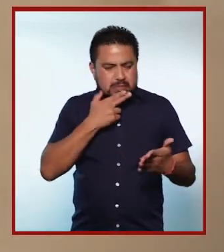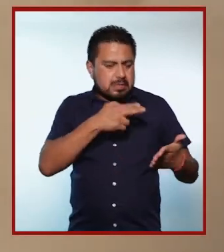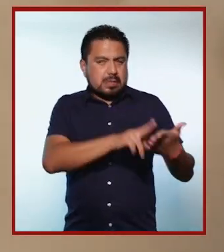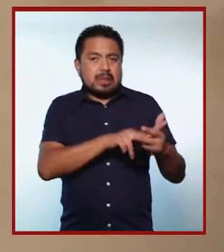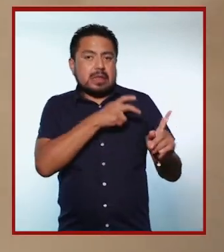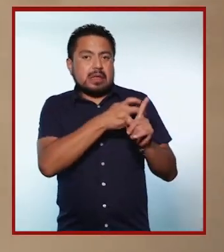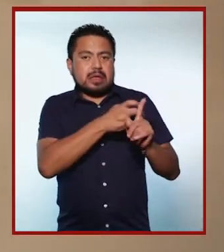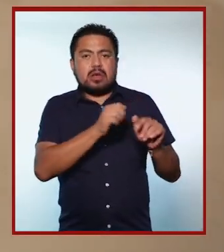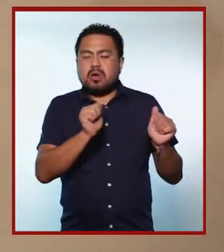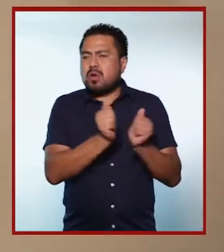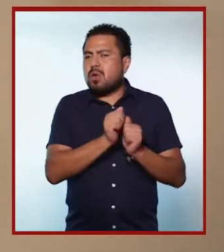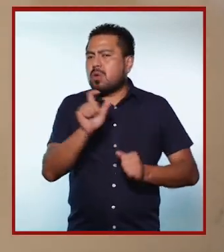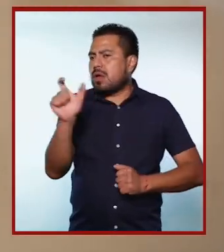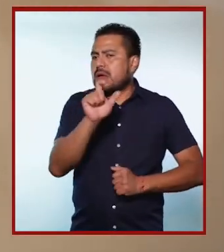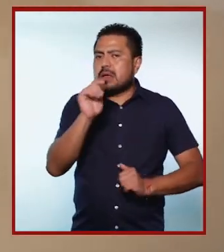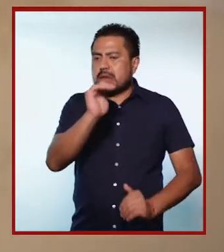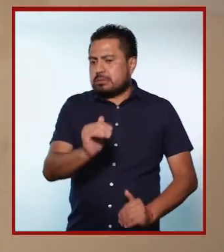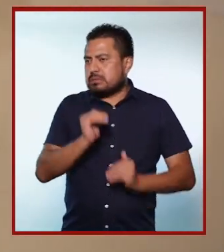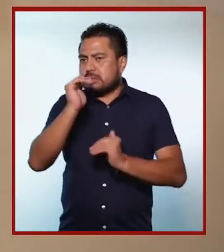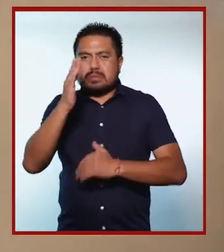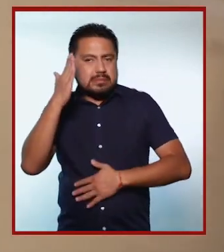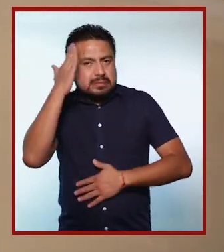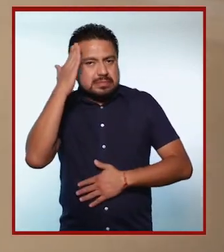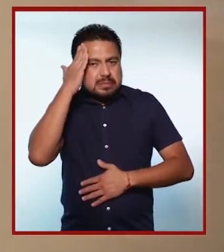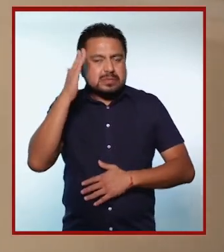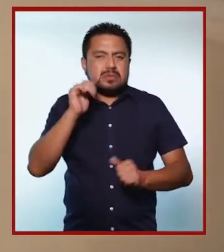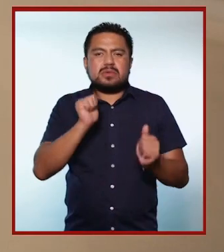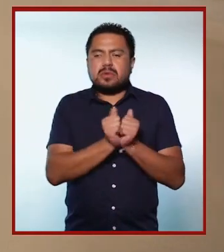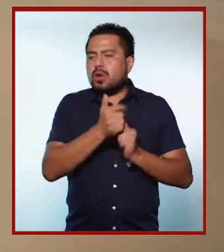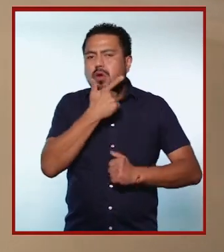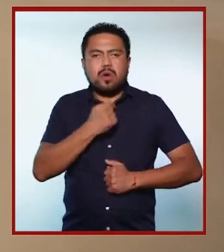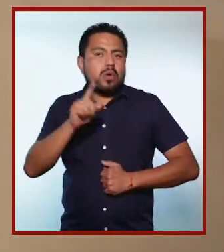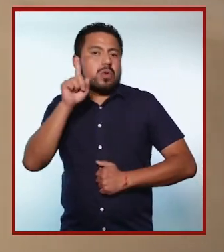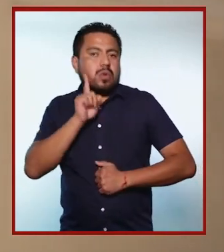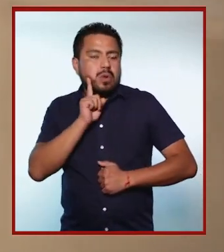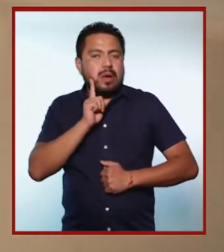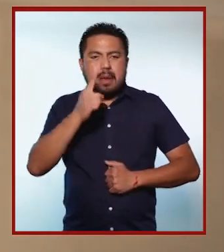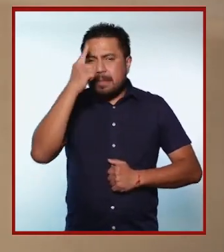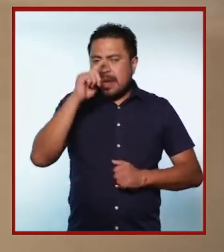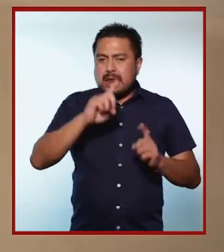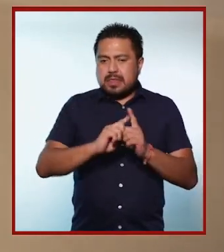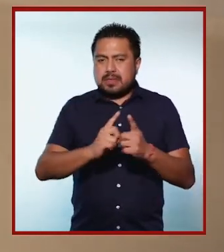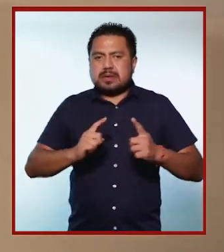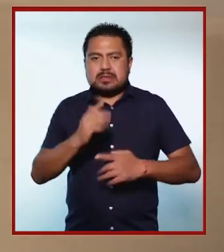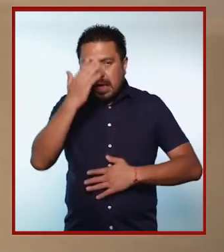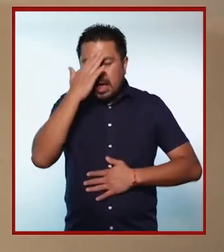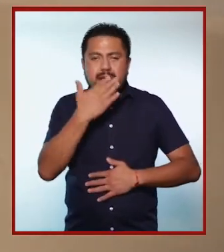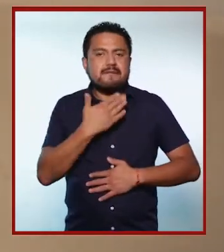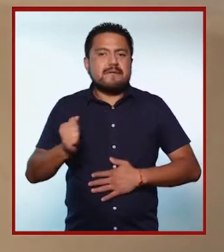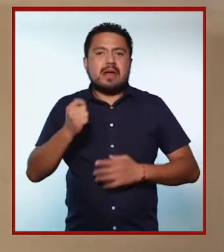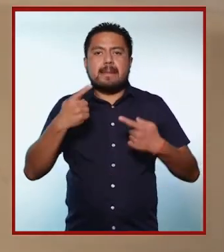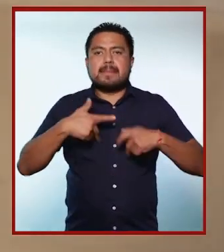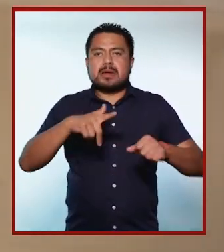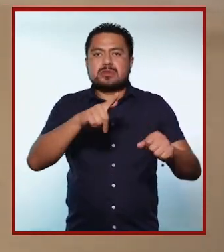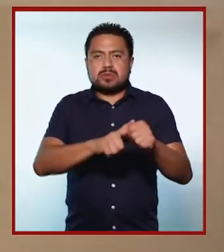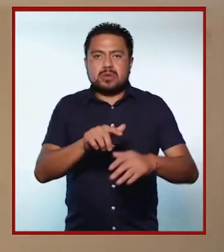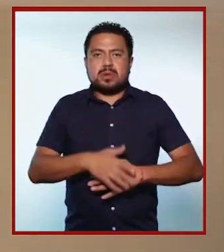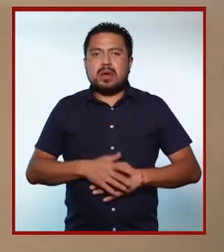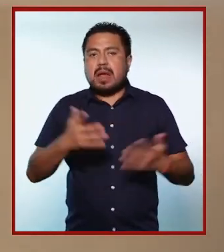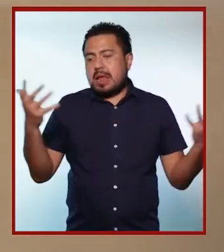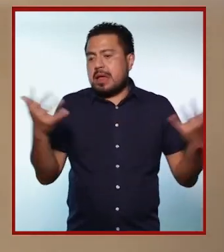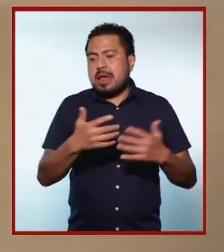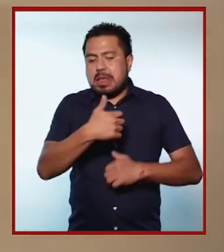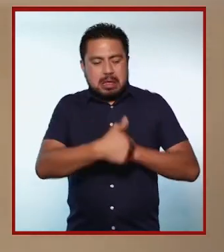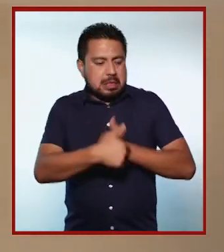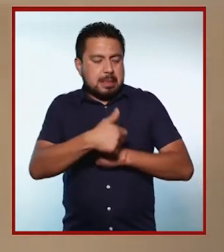estereotipo de género es nocivo cuando limita la capacidad de hombres y mujeres para desarrollar sus habilidades personales,